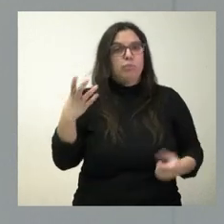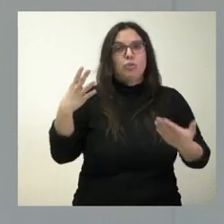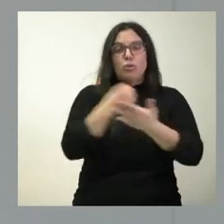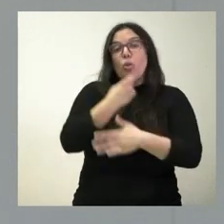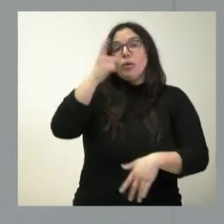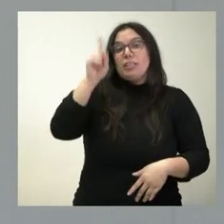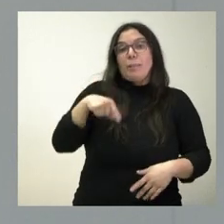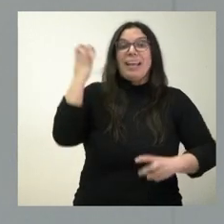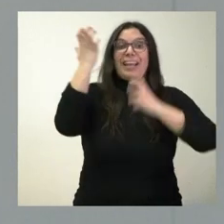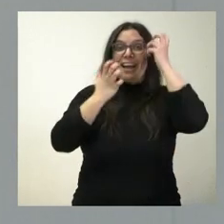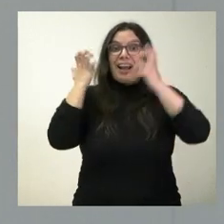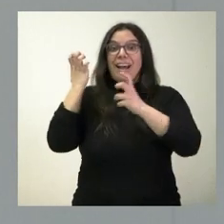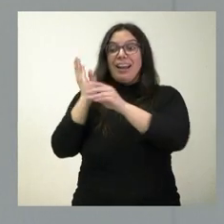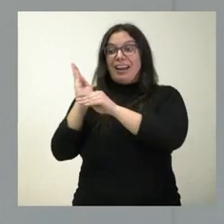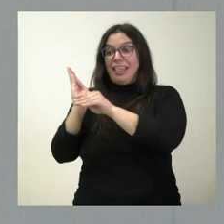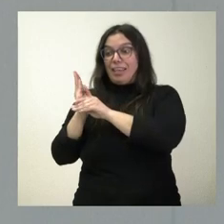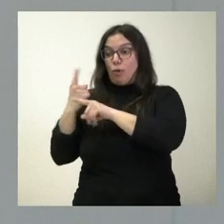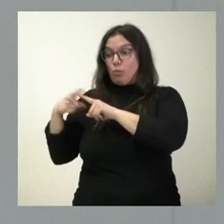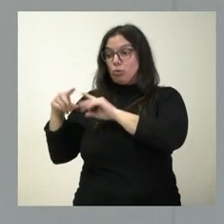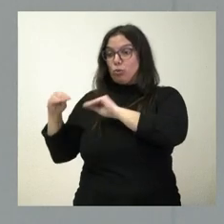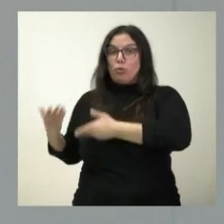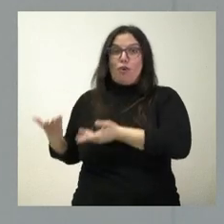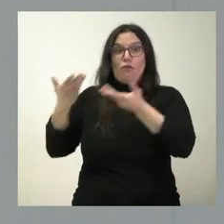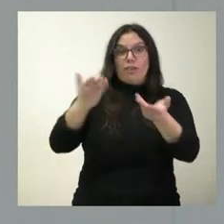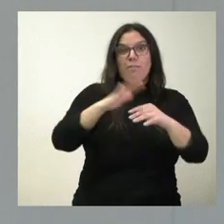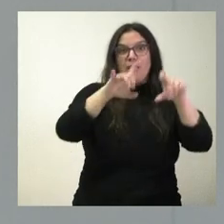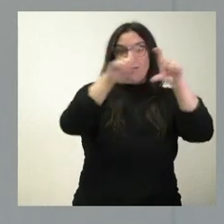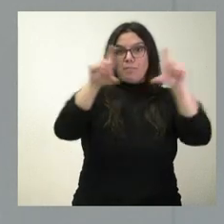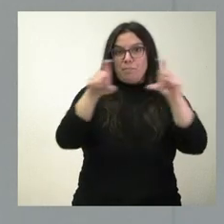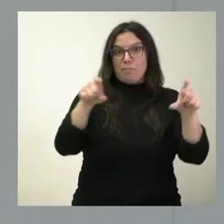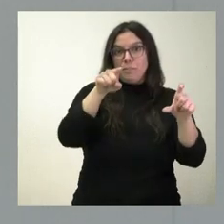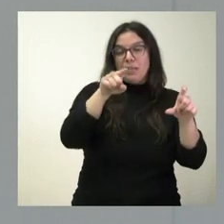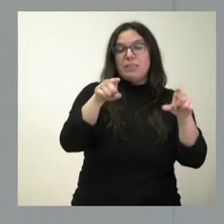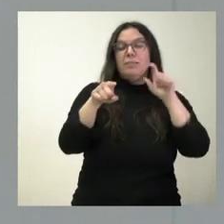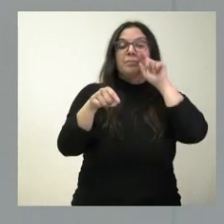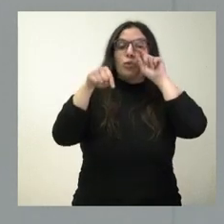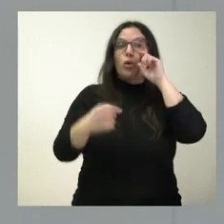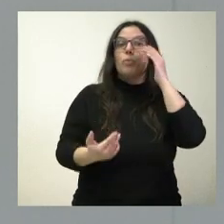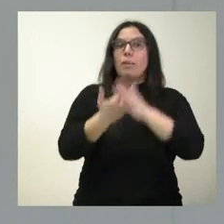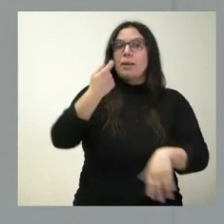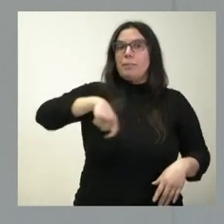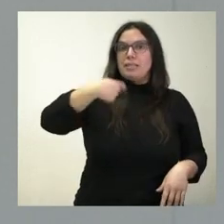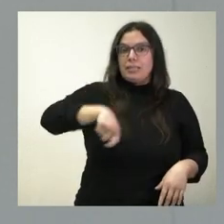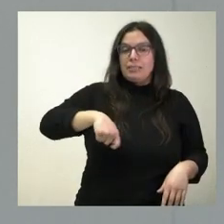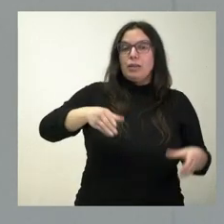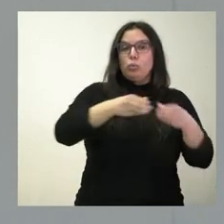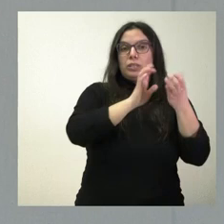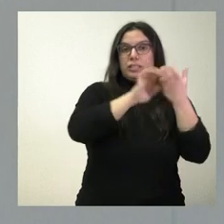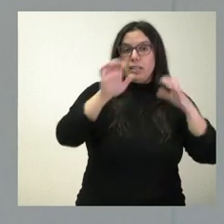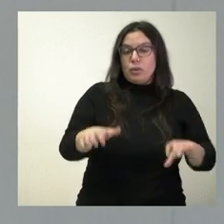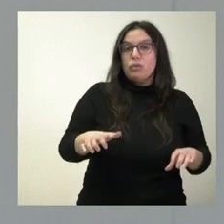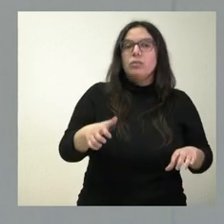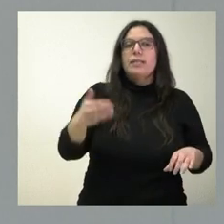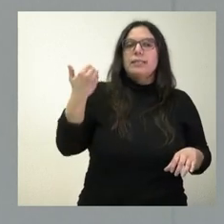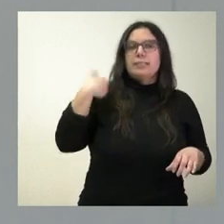aquellos ganaderos que suministran sus productos a la empresa Cascajanes. Esto lo ha trasladado esta mañana el presidente de la Junta de Castilla y León